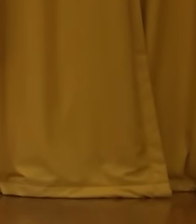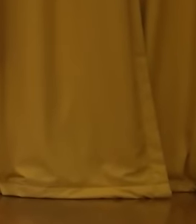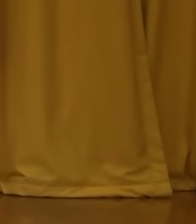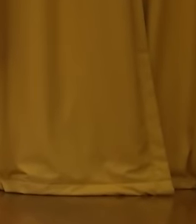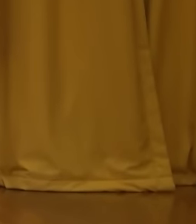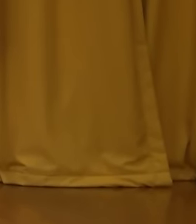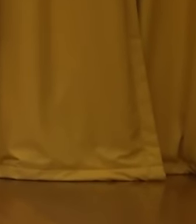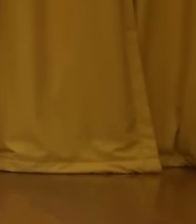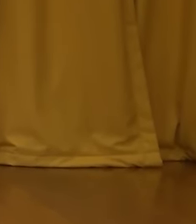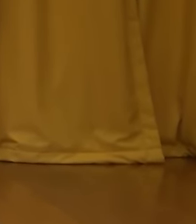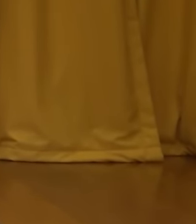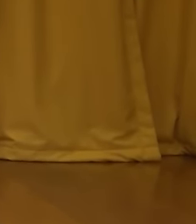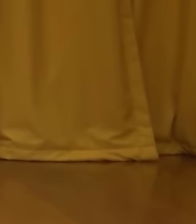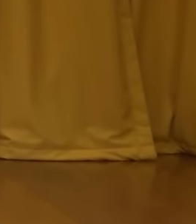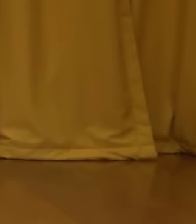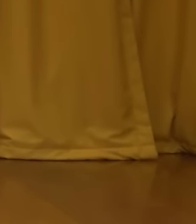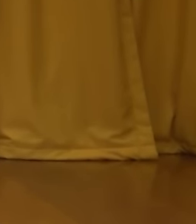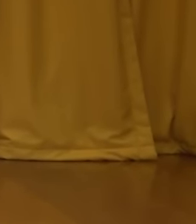¡Bravo!